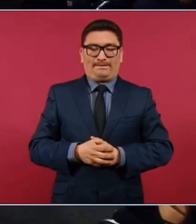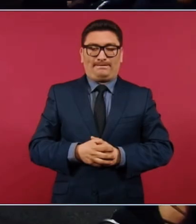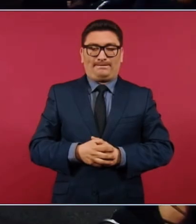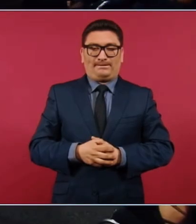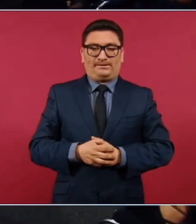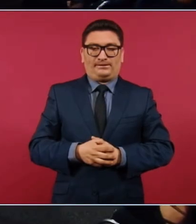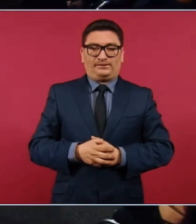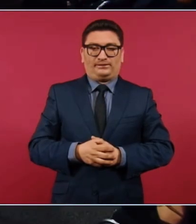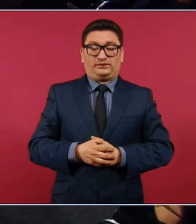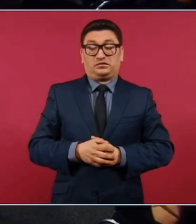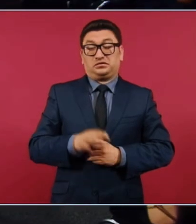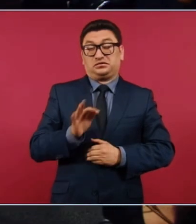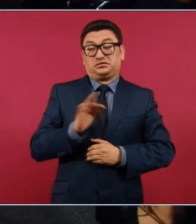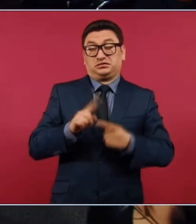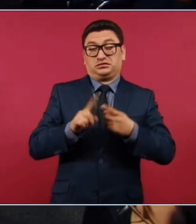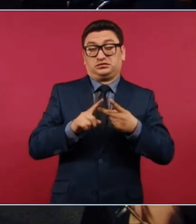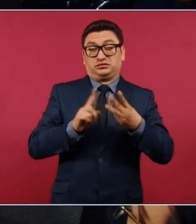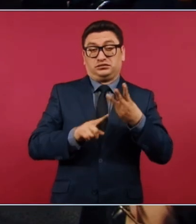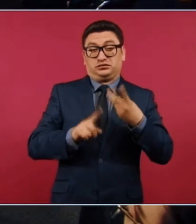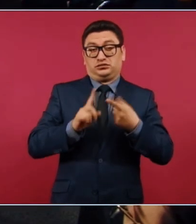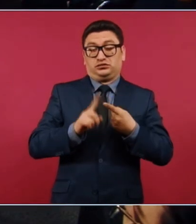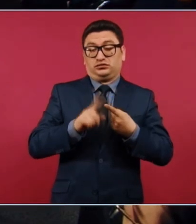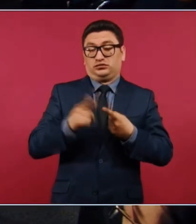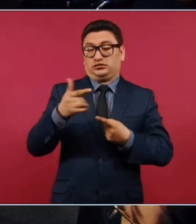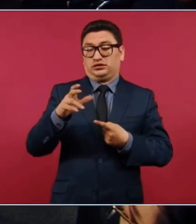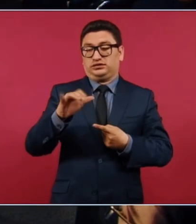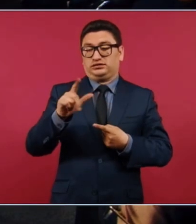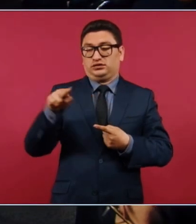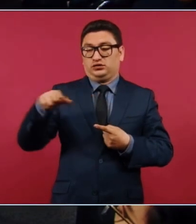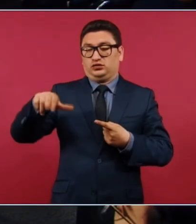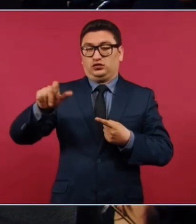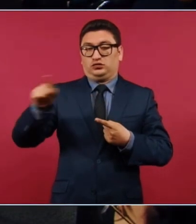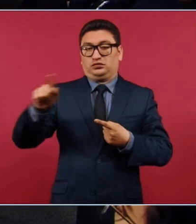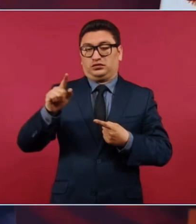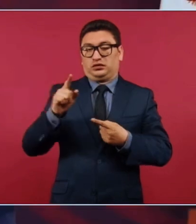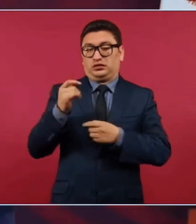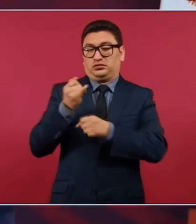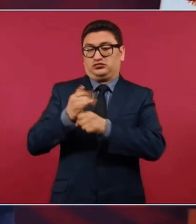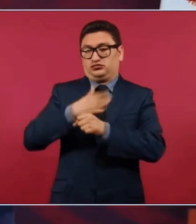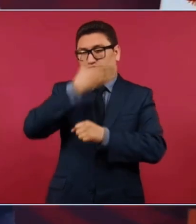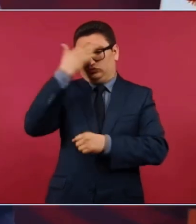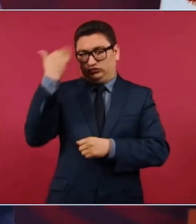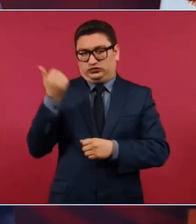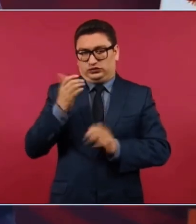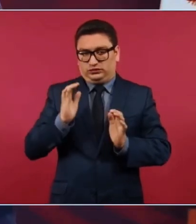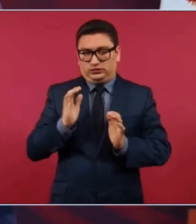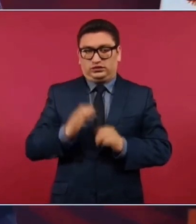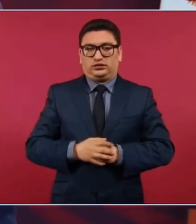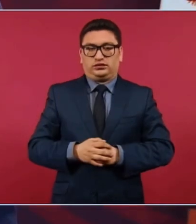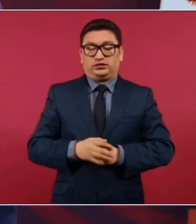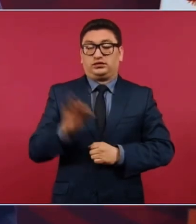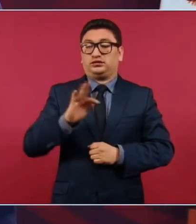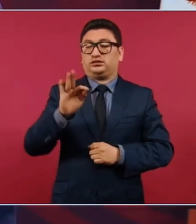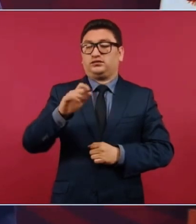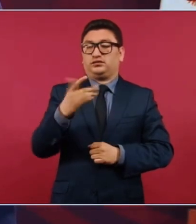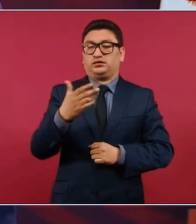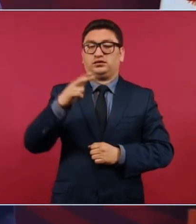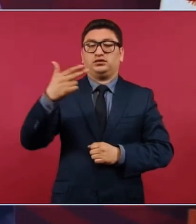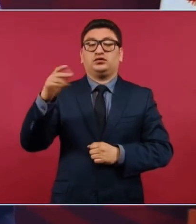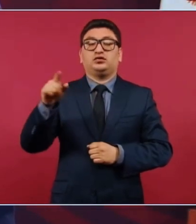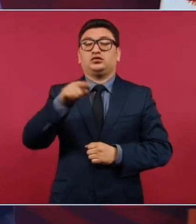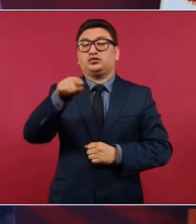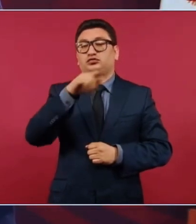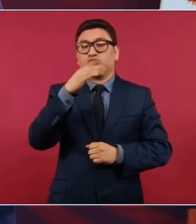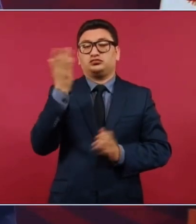posibilidades. Una, que García Luna sea inocente y que Calderón no